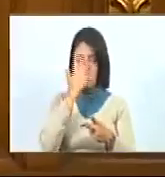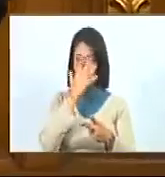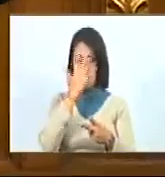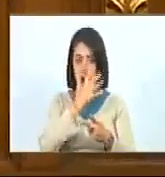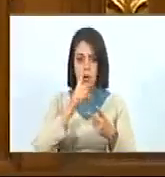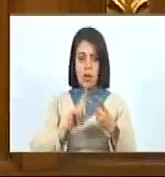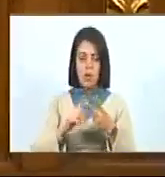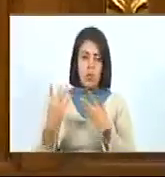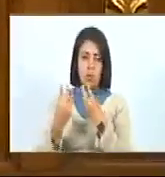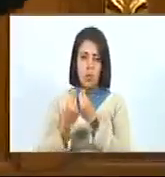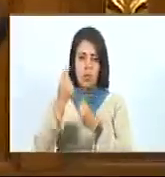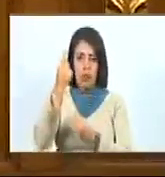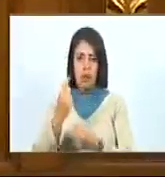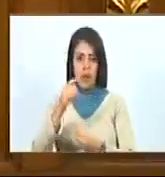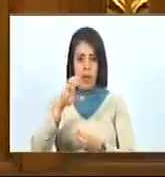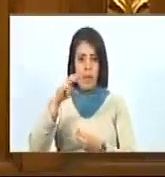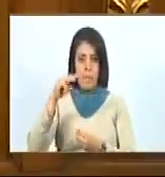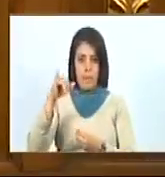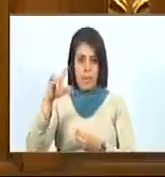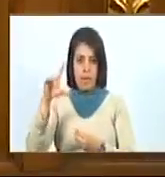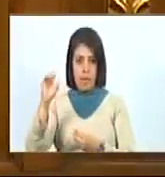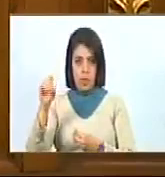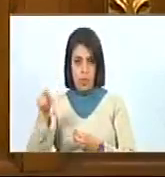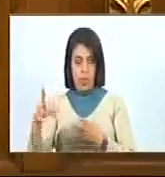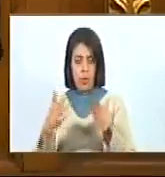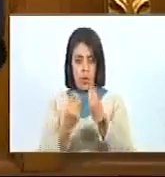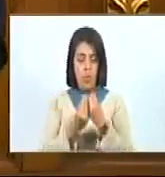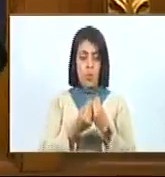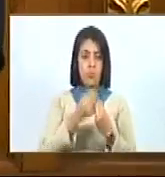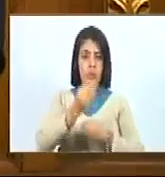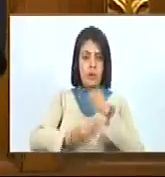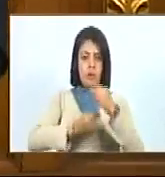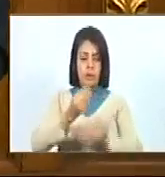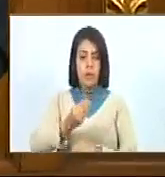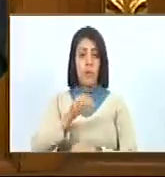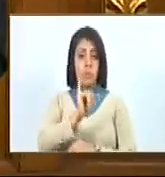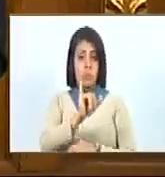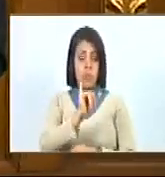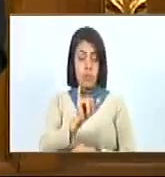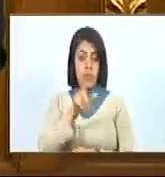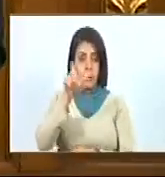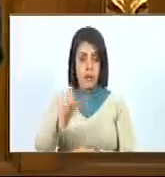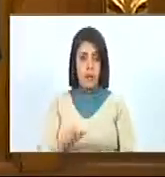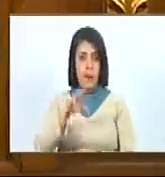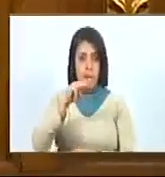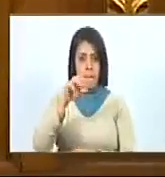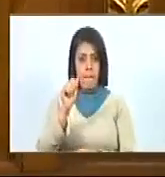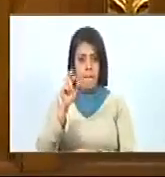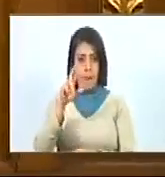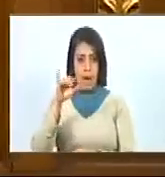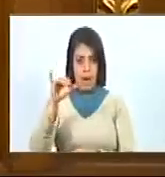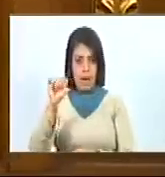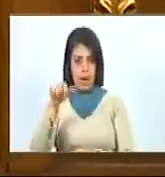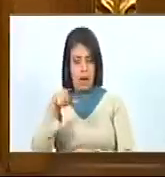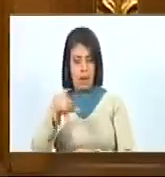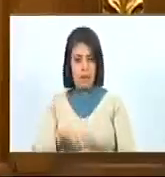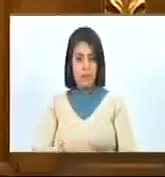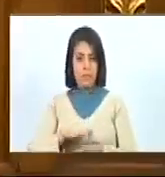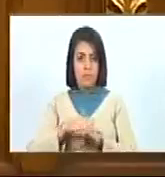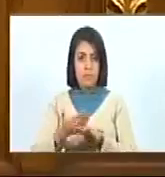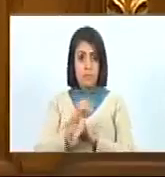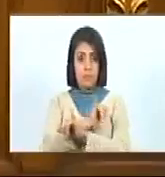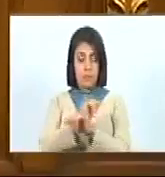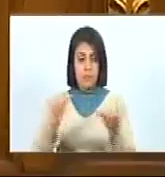junto al diputado Emilio Colina, así como haremos lo propio con la colega María Gabriela Vega para